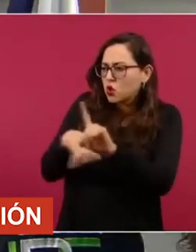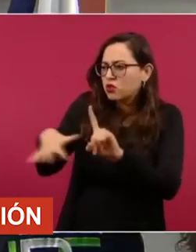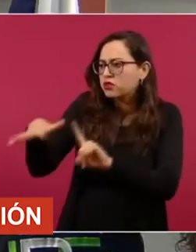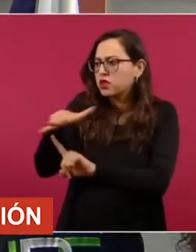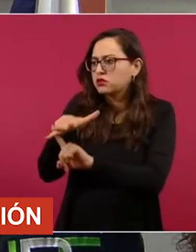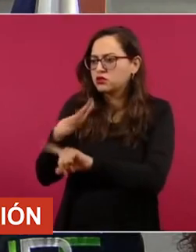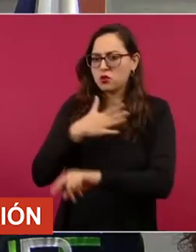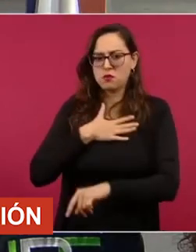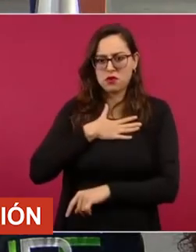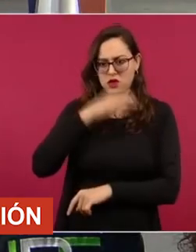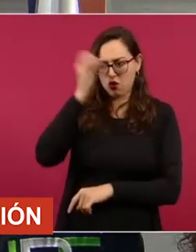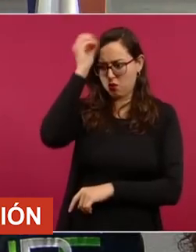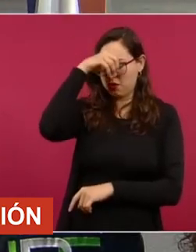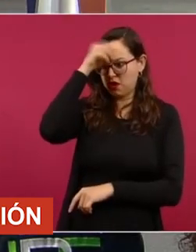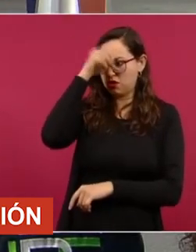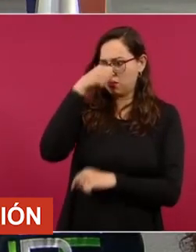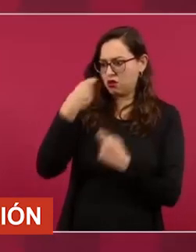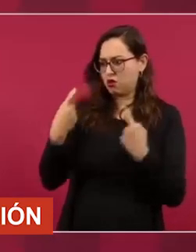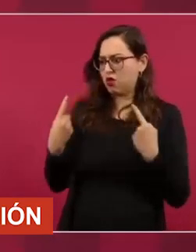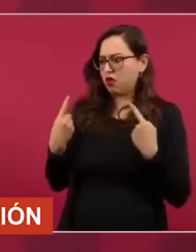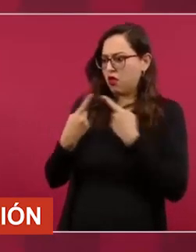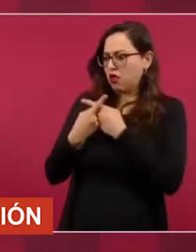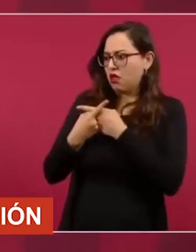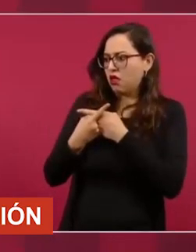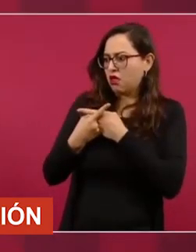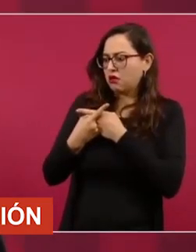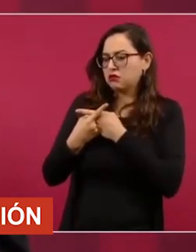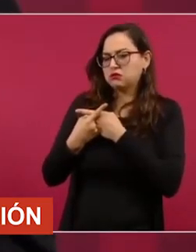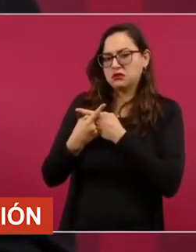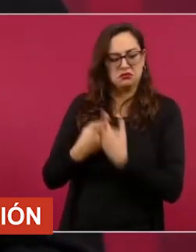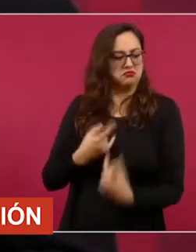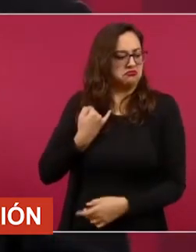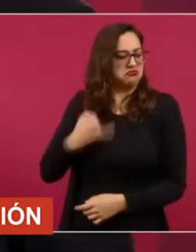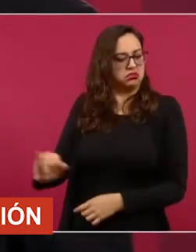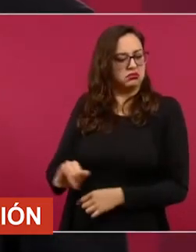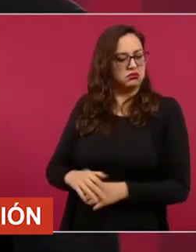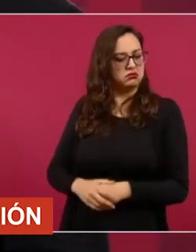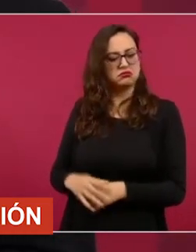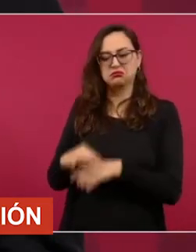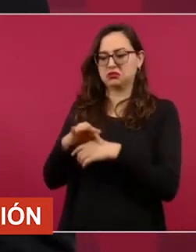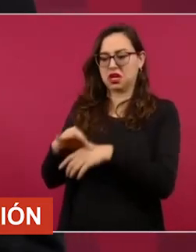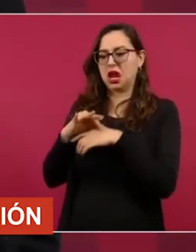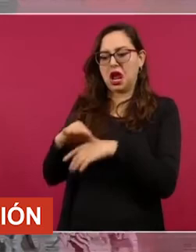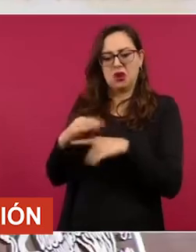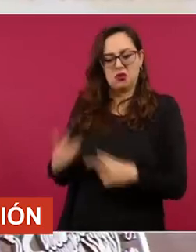que se vaya por un tubo la realidad.